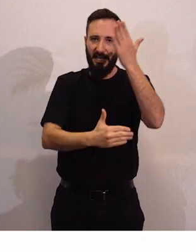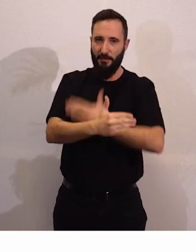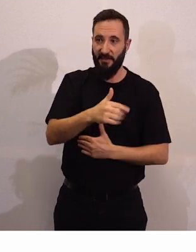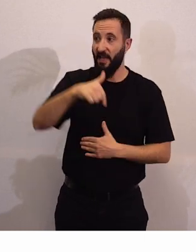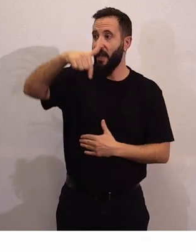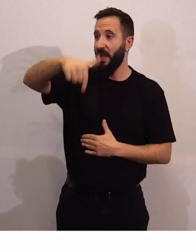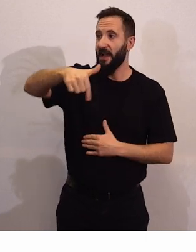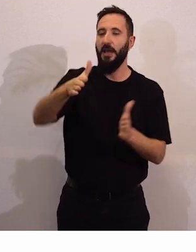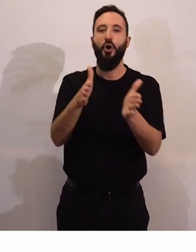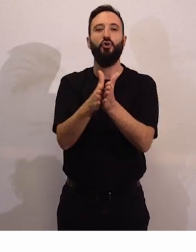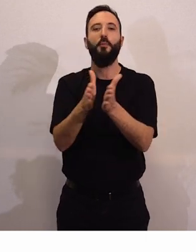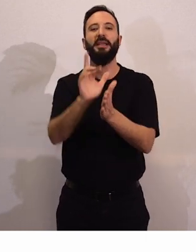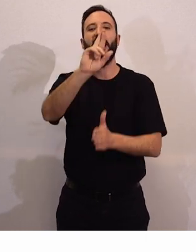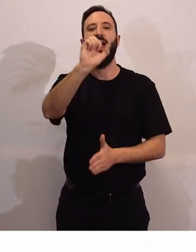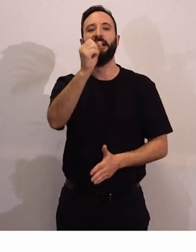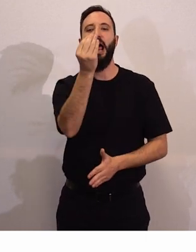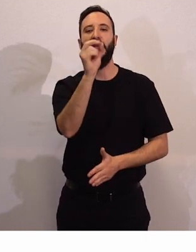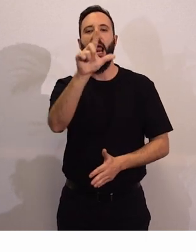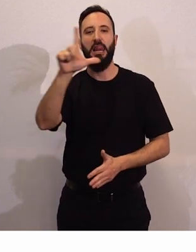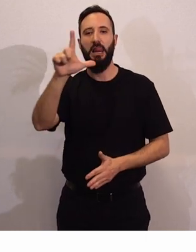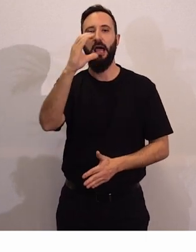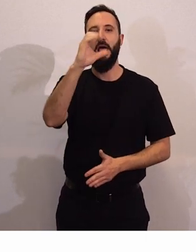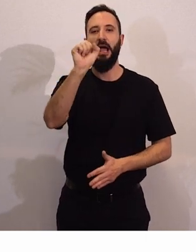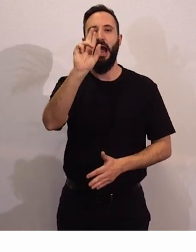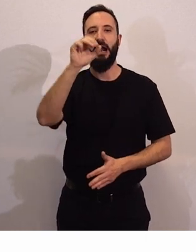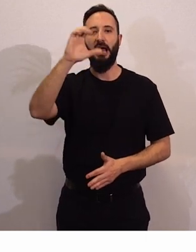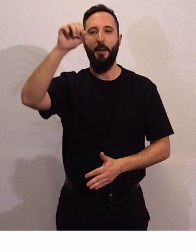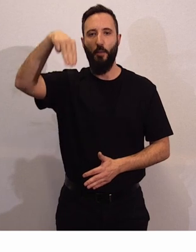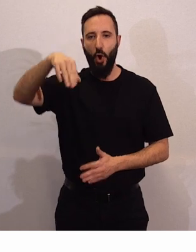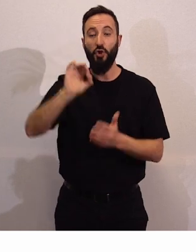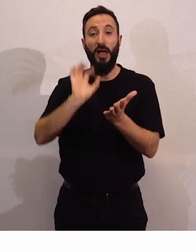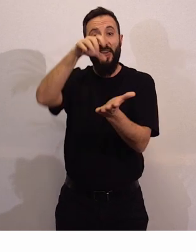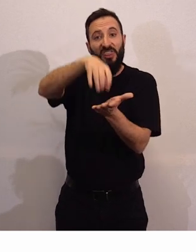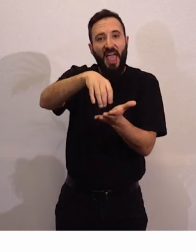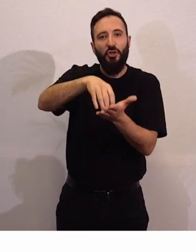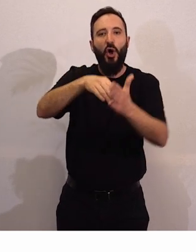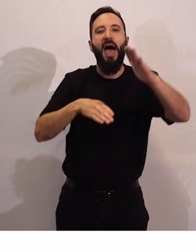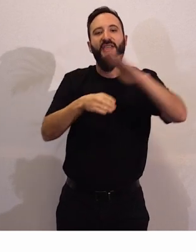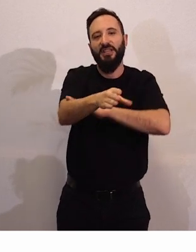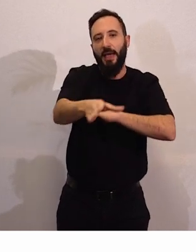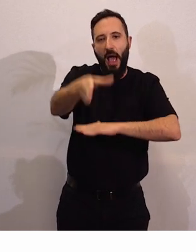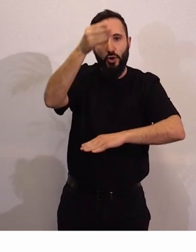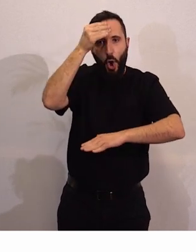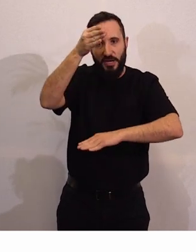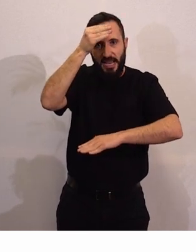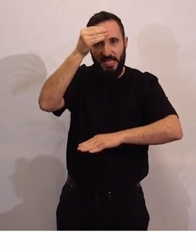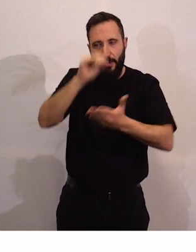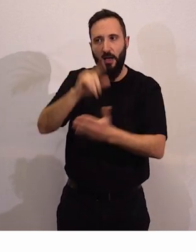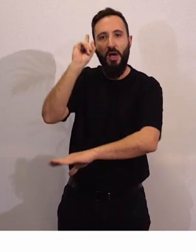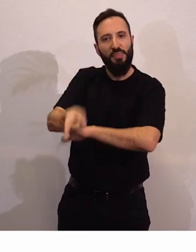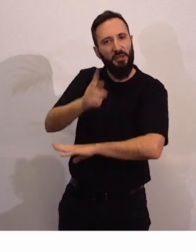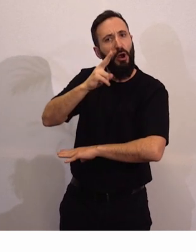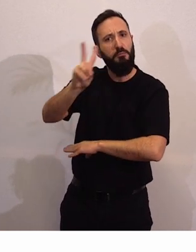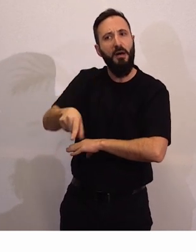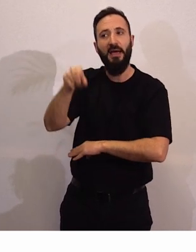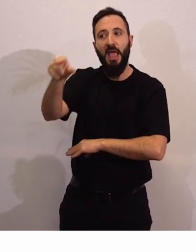compañera Raquel Cárcamo que es codirectora del Centro de Accesibilidad Cognitiva. Tenemos a Beatriz que es